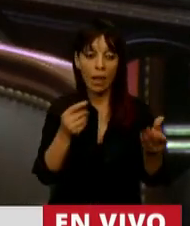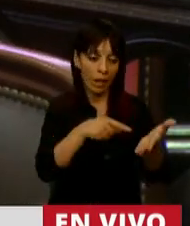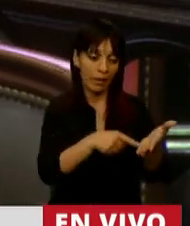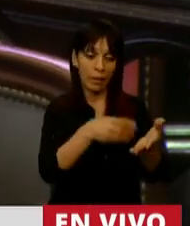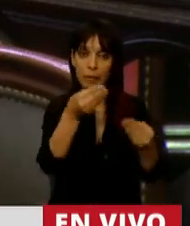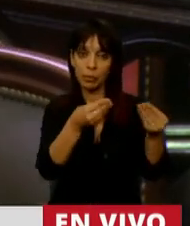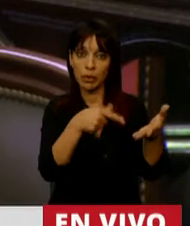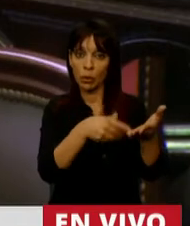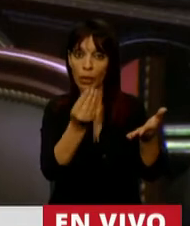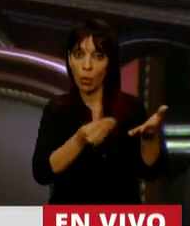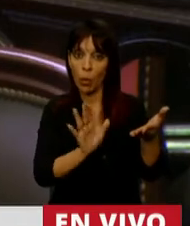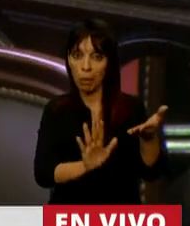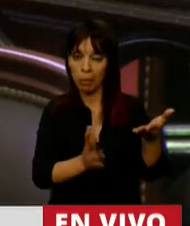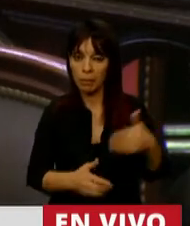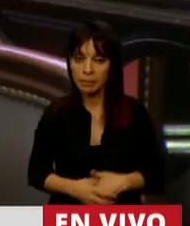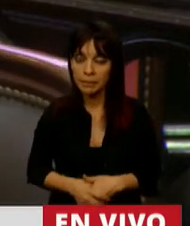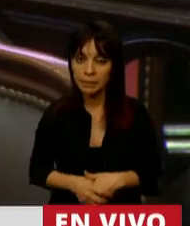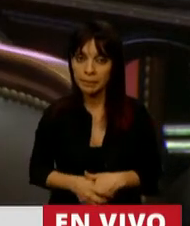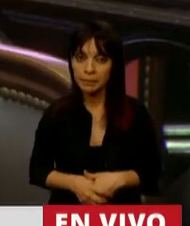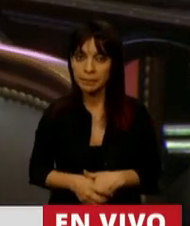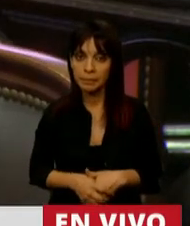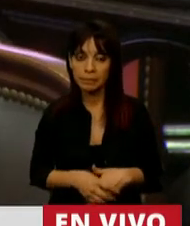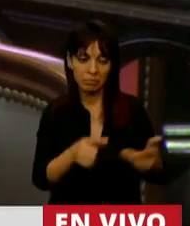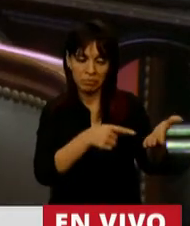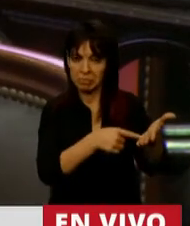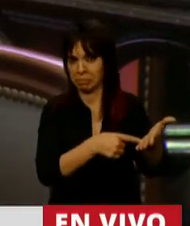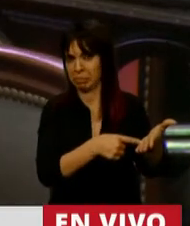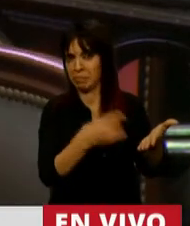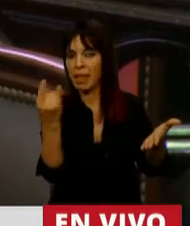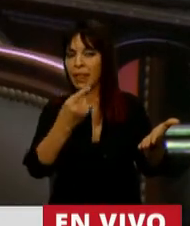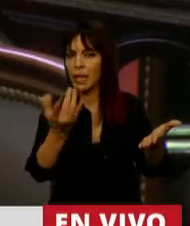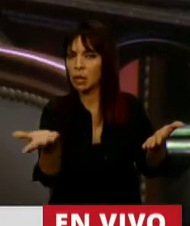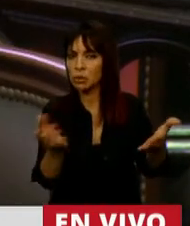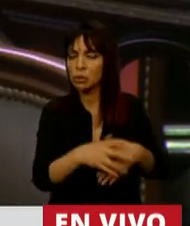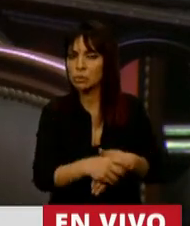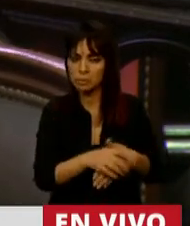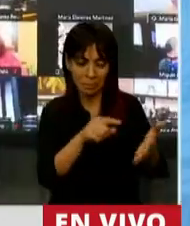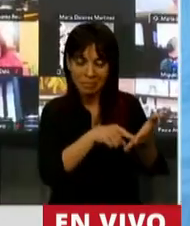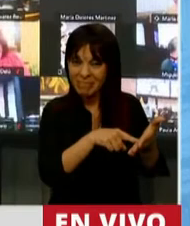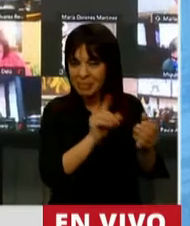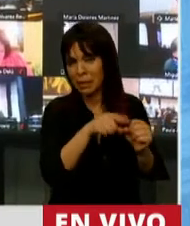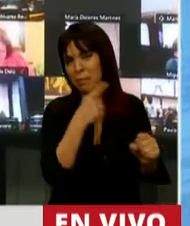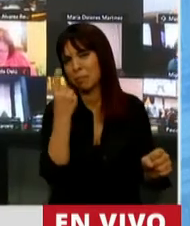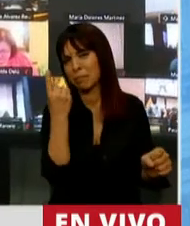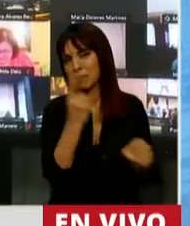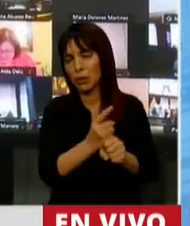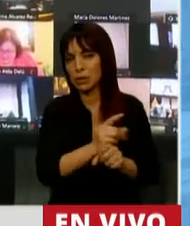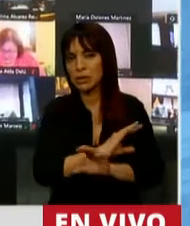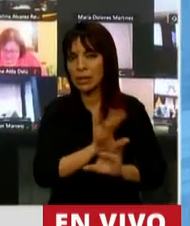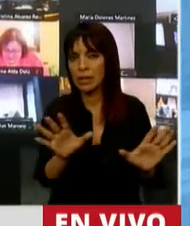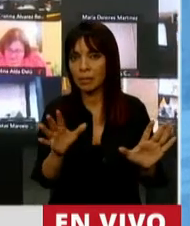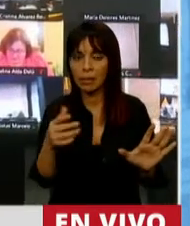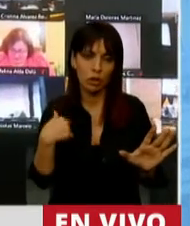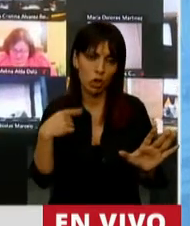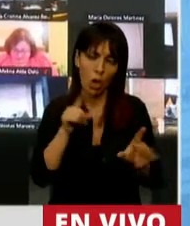que hoy votaremos. Un presupuesto mentiroso y de imposible cumplimiento. Me sumo a